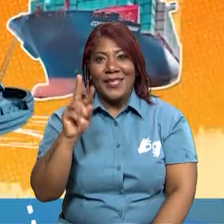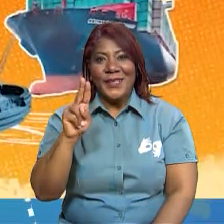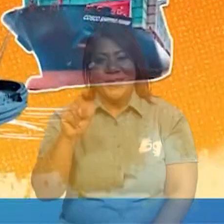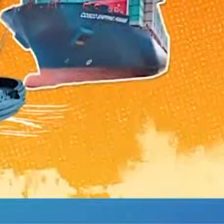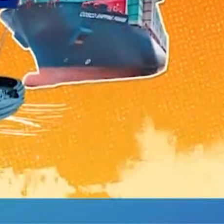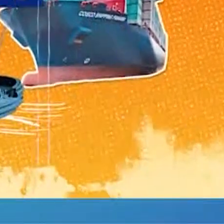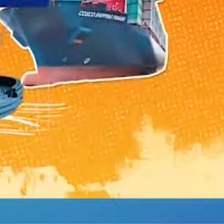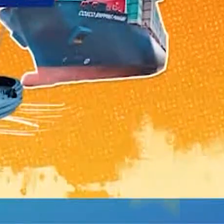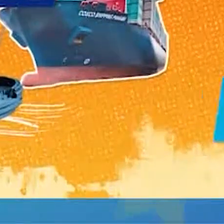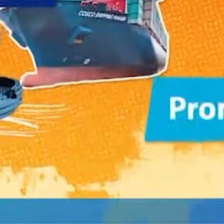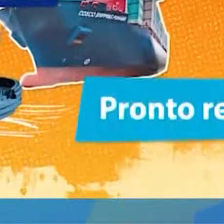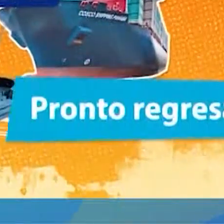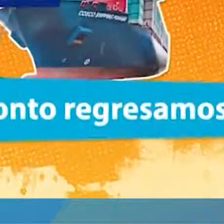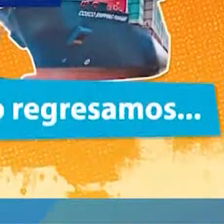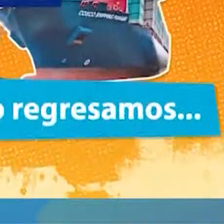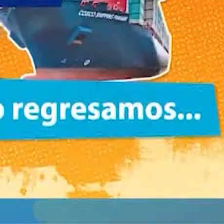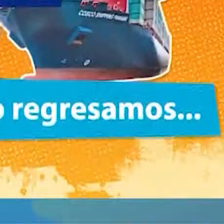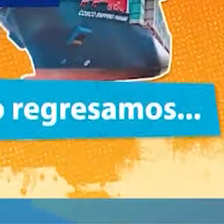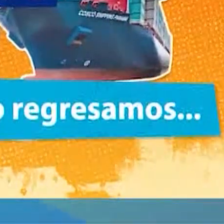Pronto regresamos.